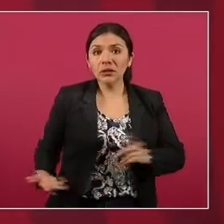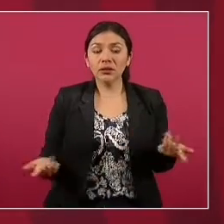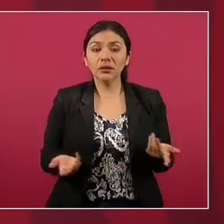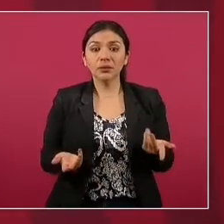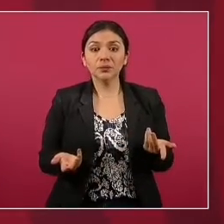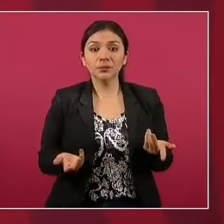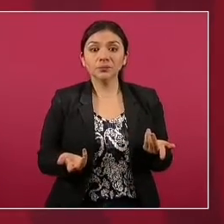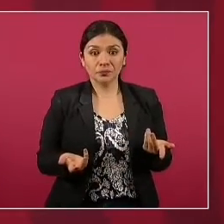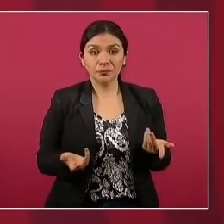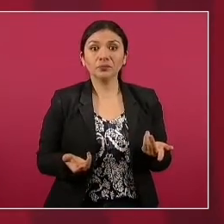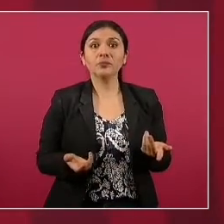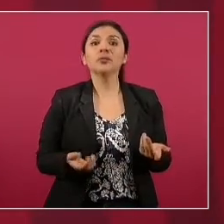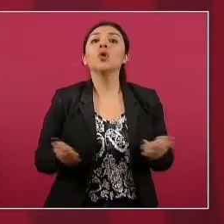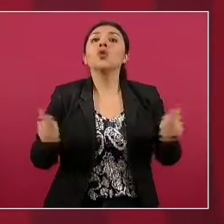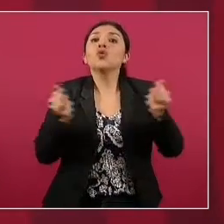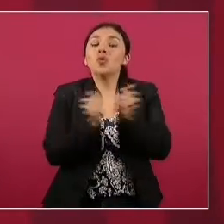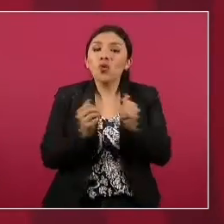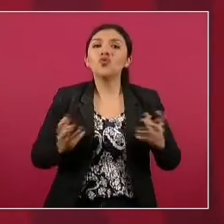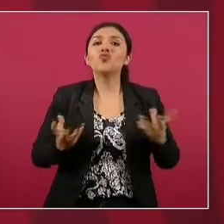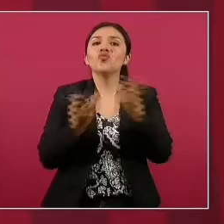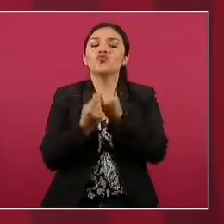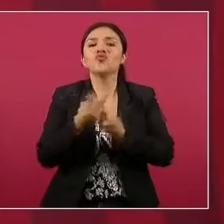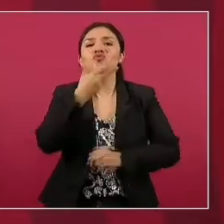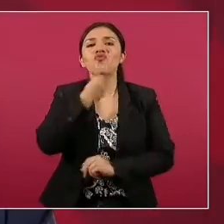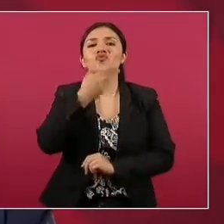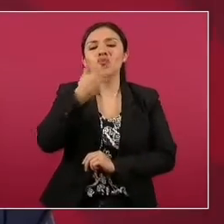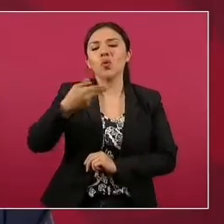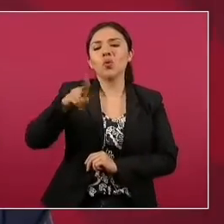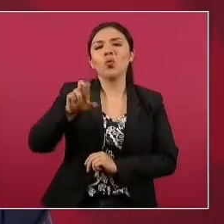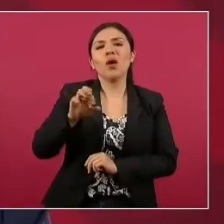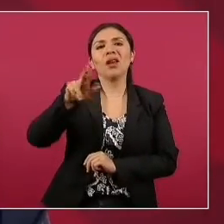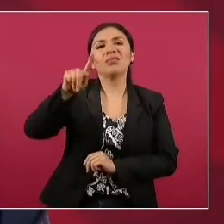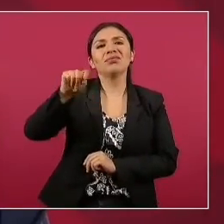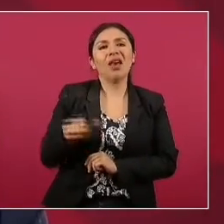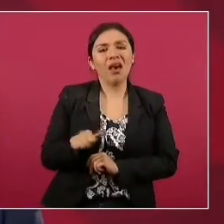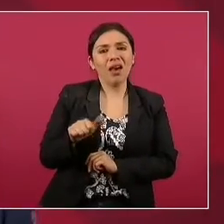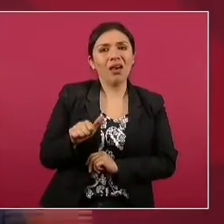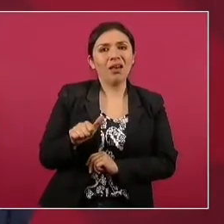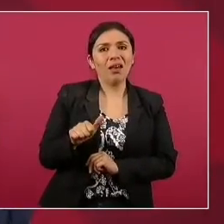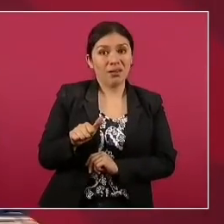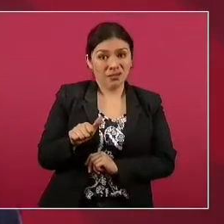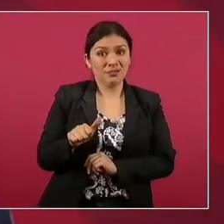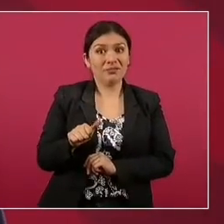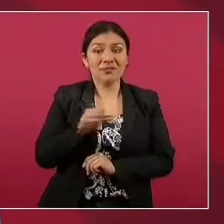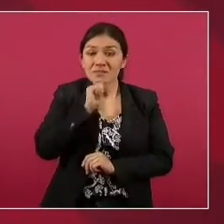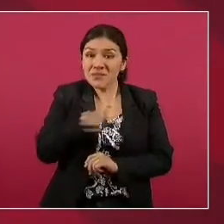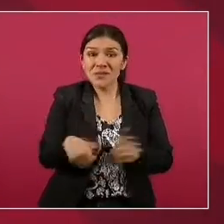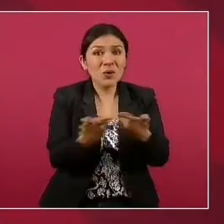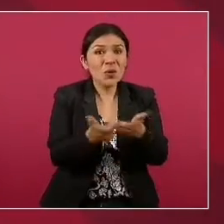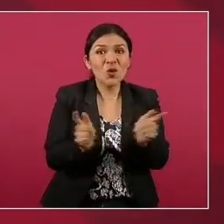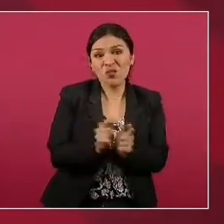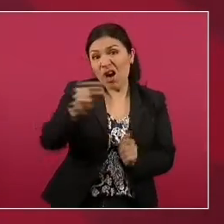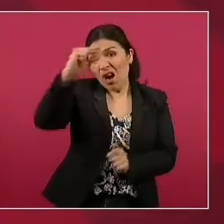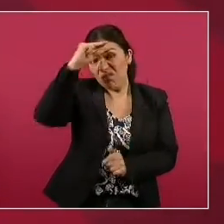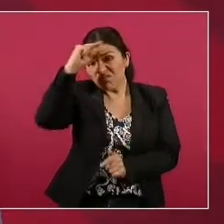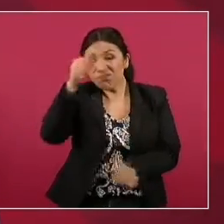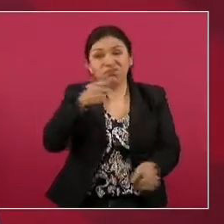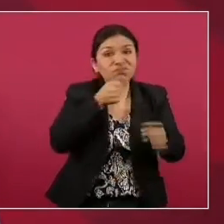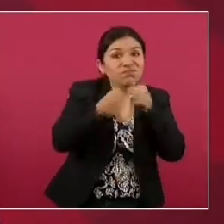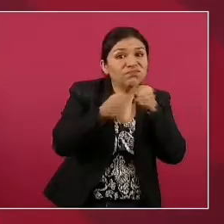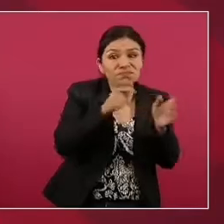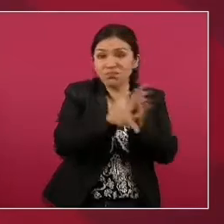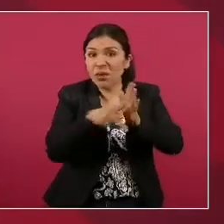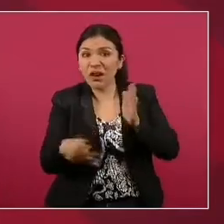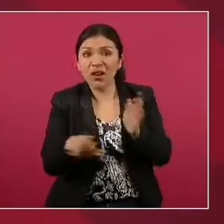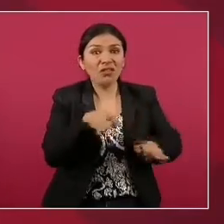y estuvieron con Huerta, los intelectuales y